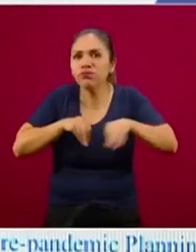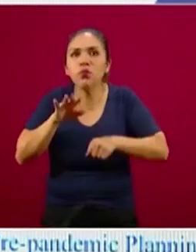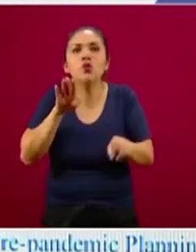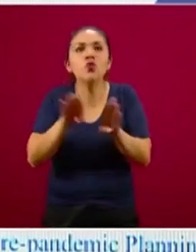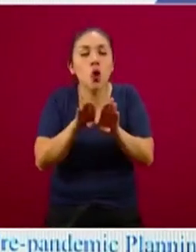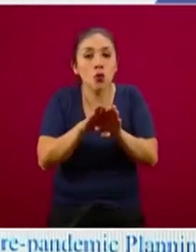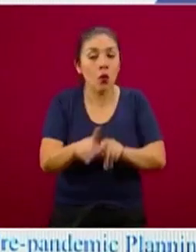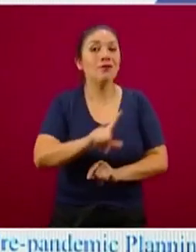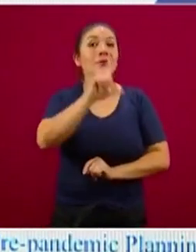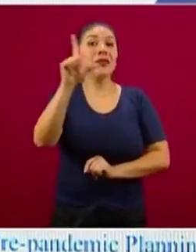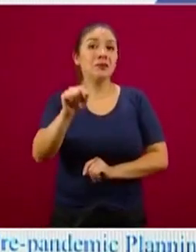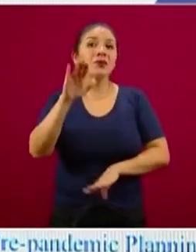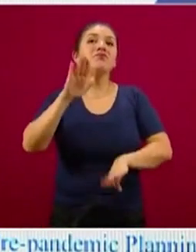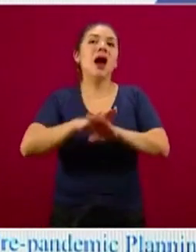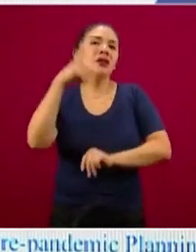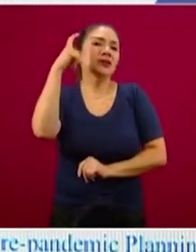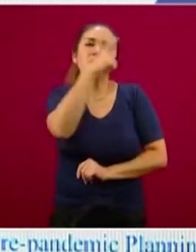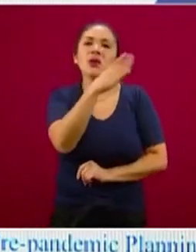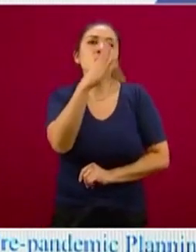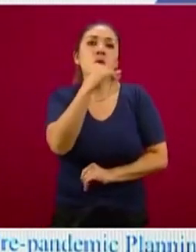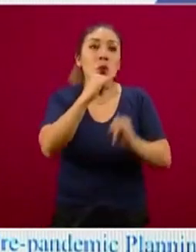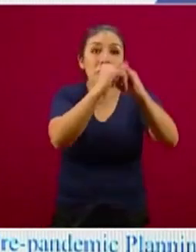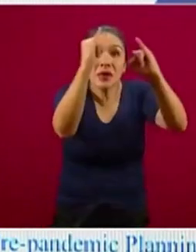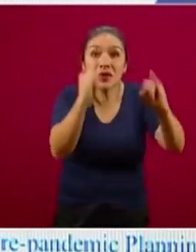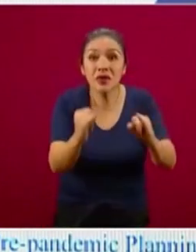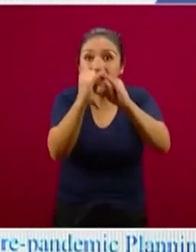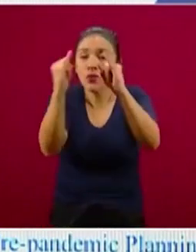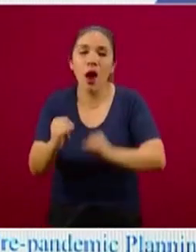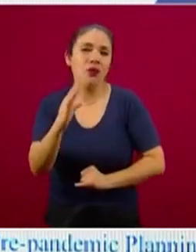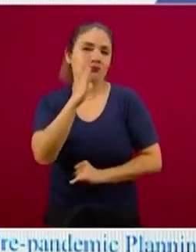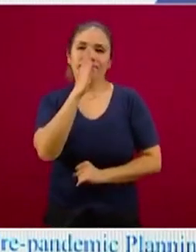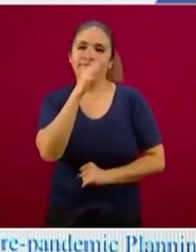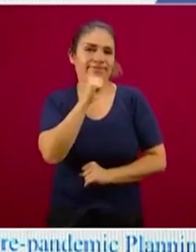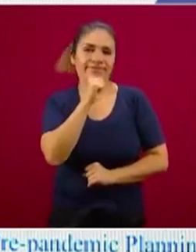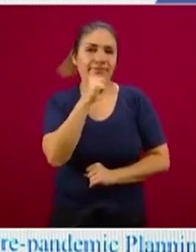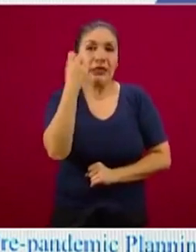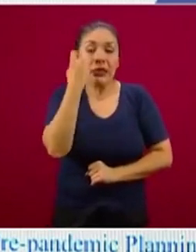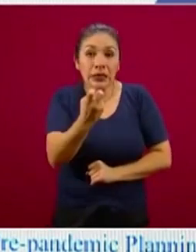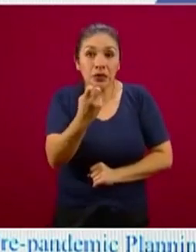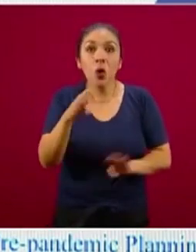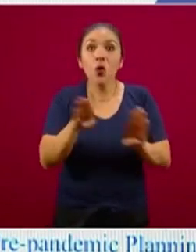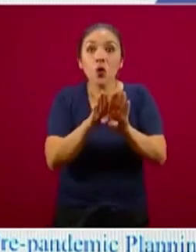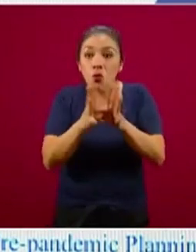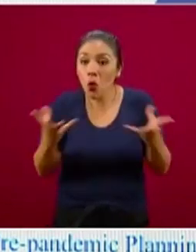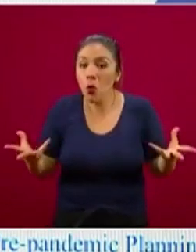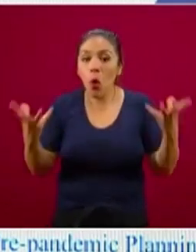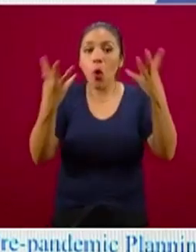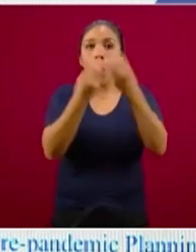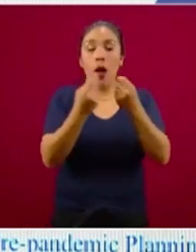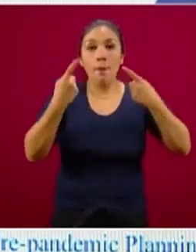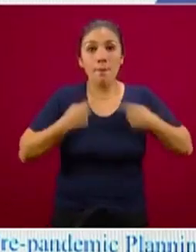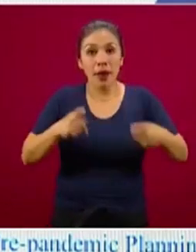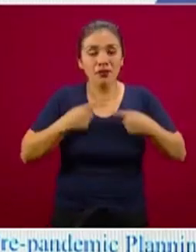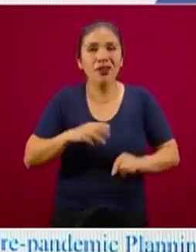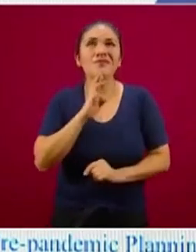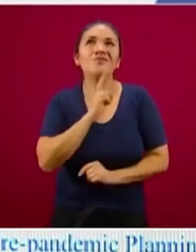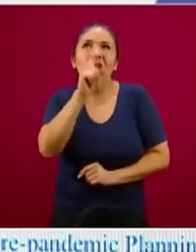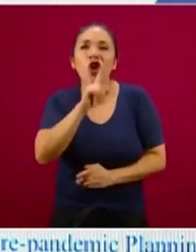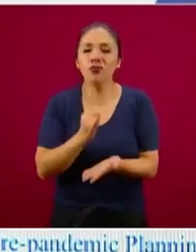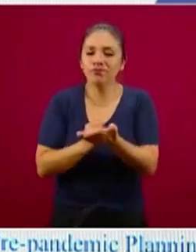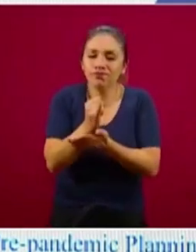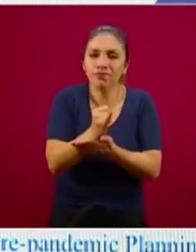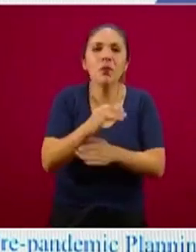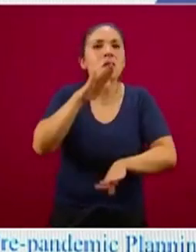es claro que no se pueden manejar individualmente los contagios y para el conjunto de la población se opta por medidas